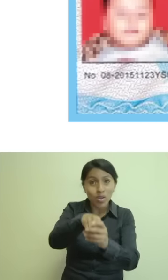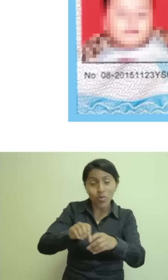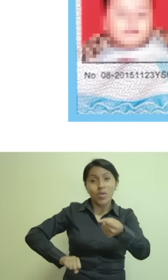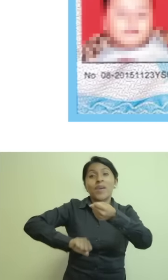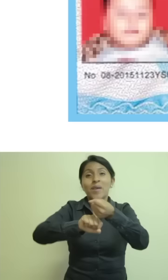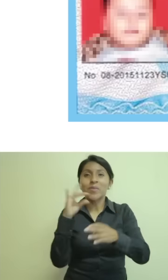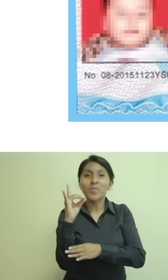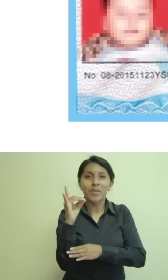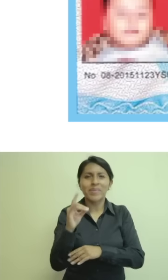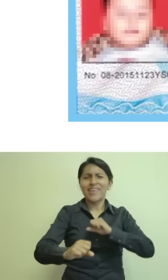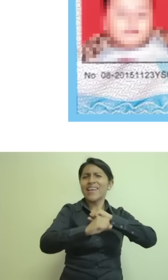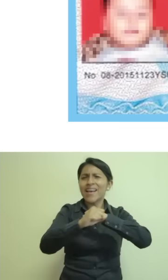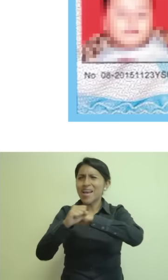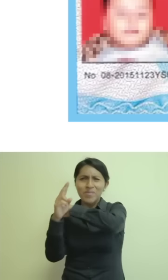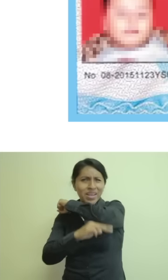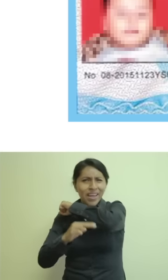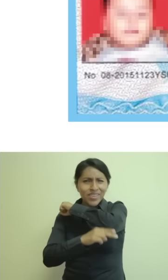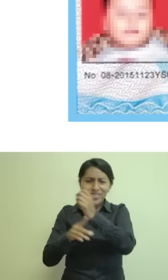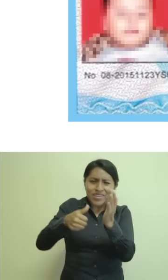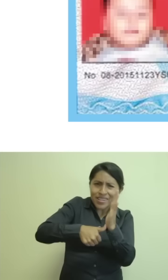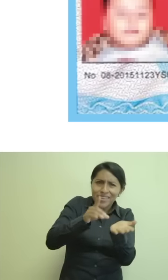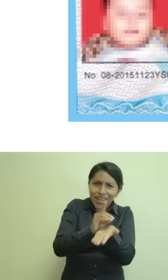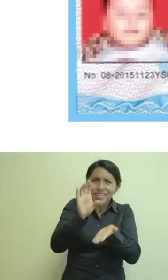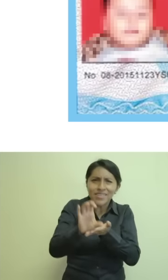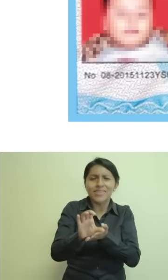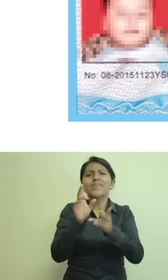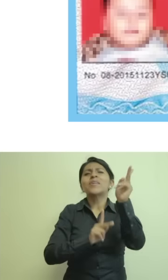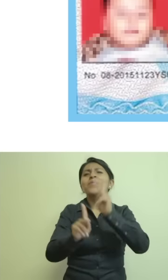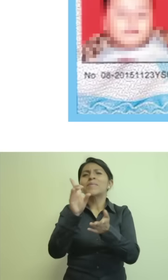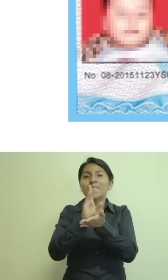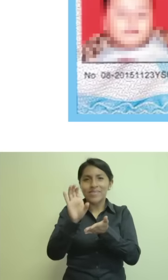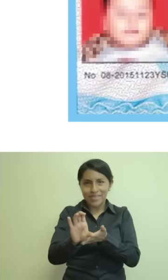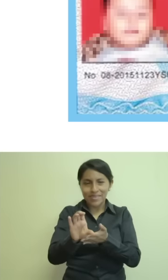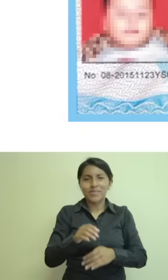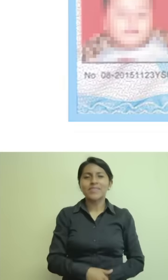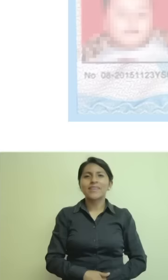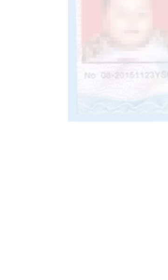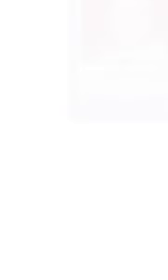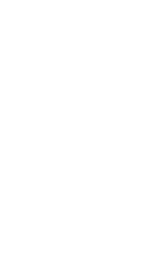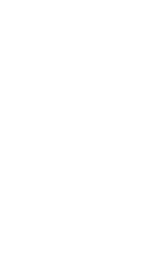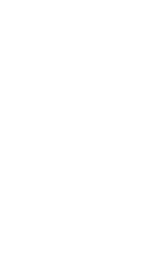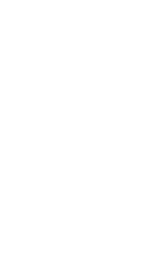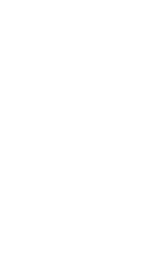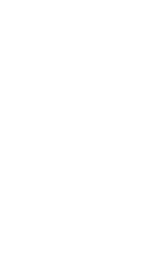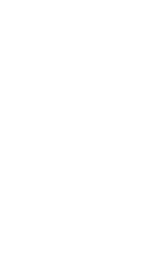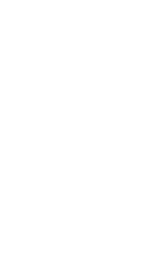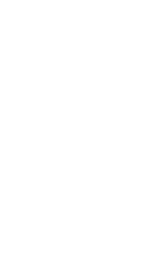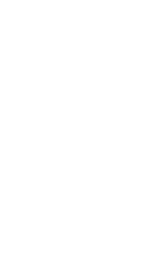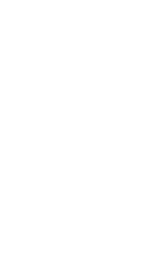barreras. Me incluyo porque aporto al país. Campaña Nacional de Calificación para Personas con Discapacidad.